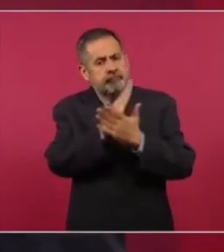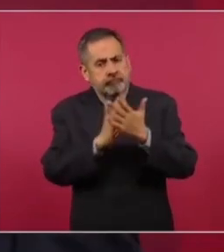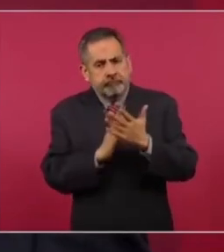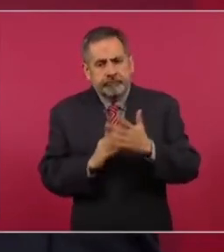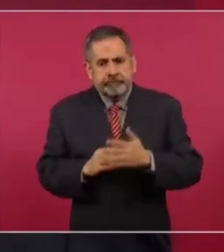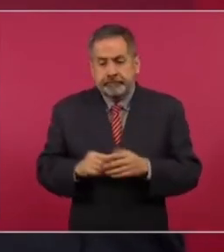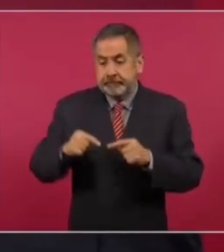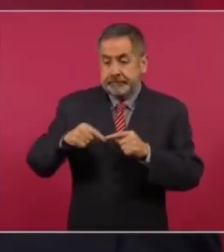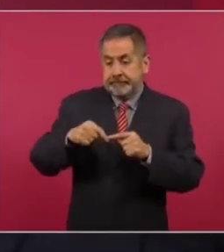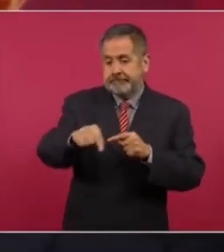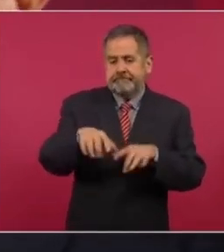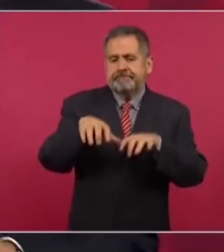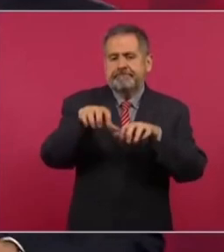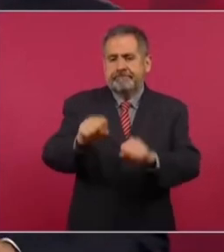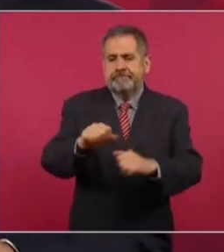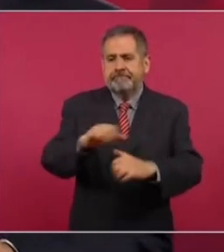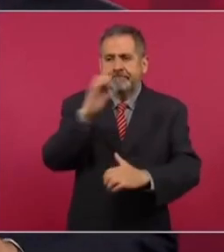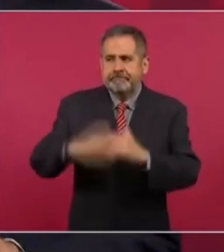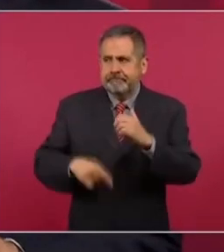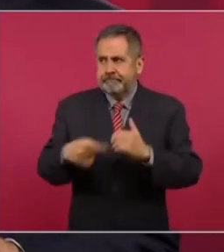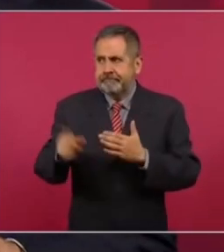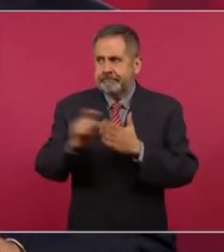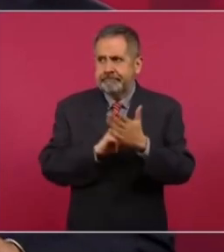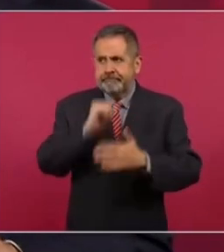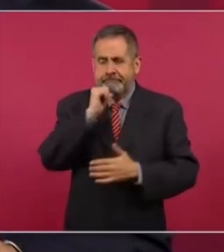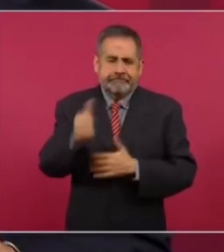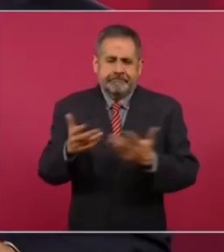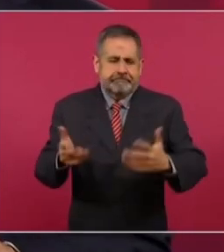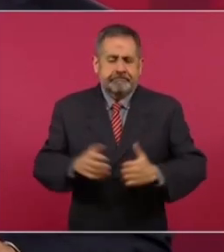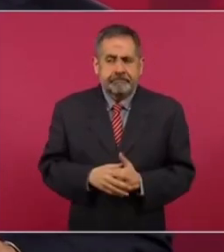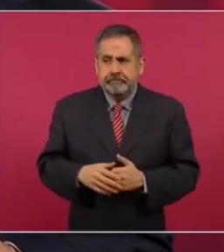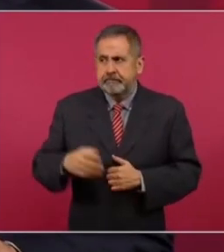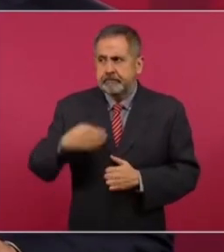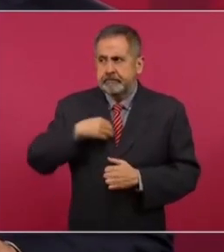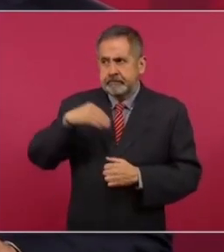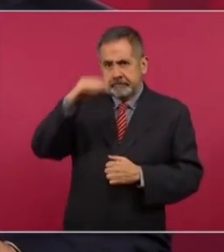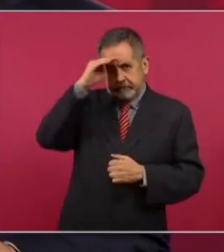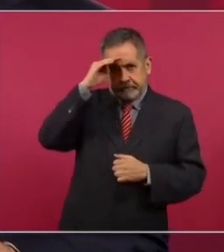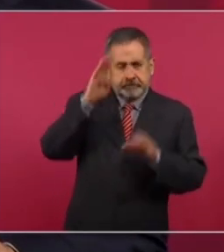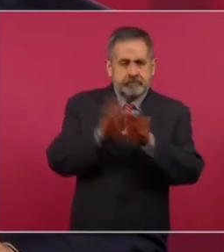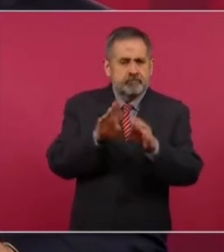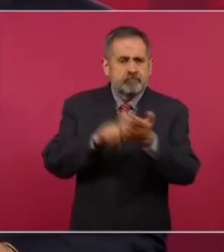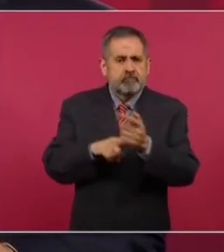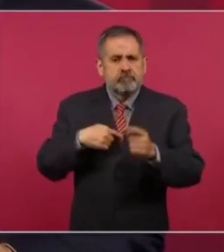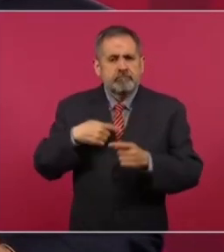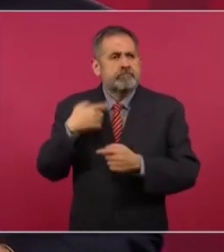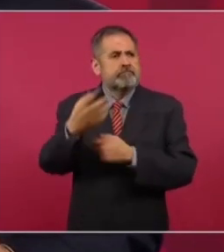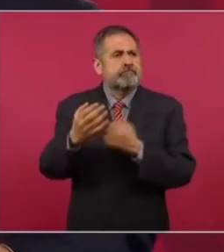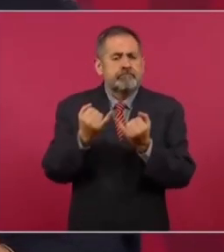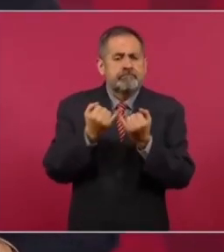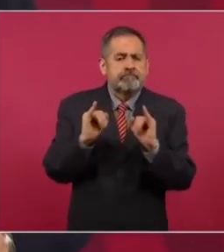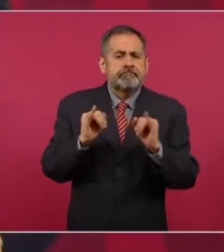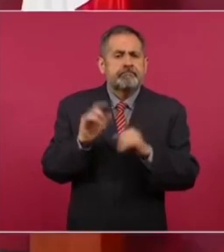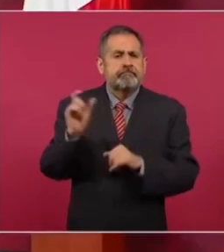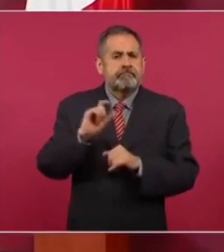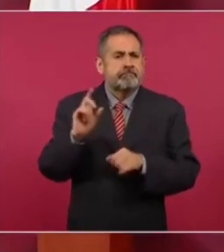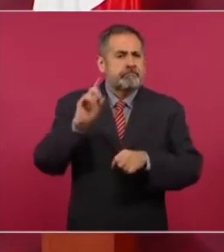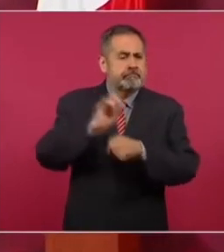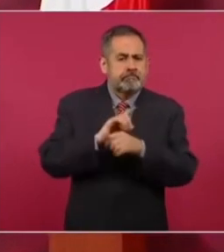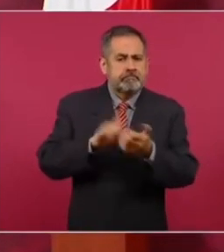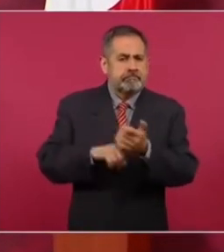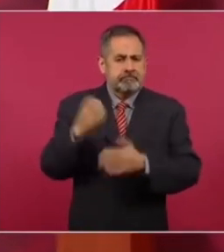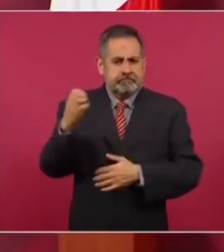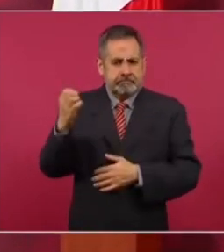terminar la verdad este mes se estaba pensando inaugurarlo en